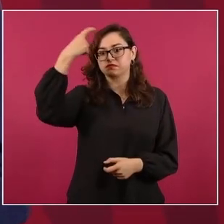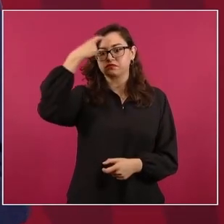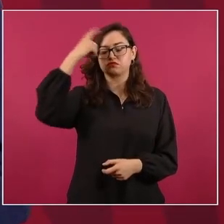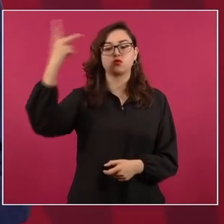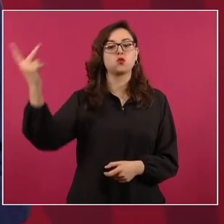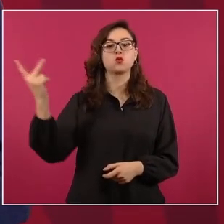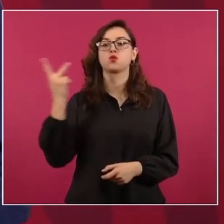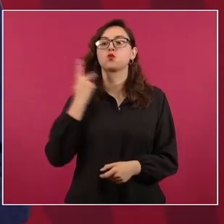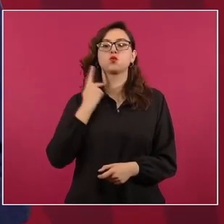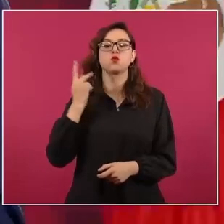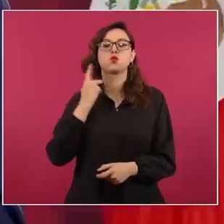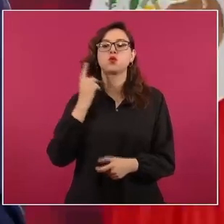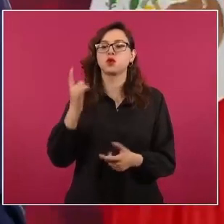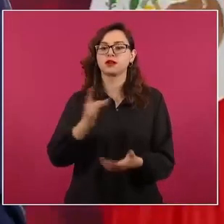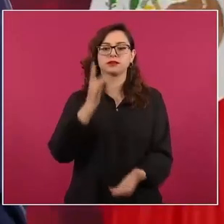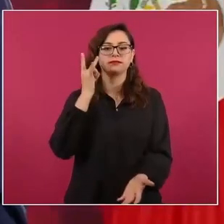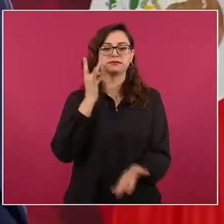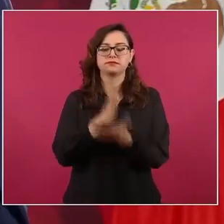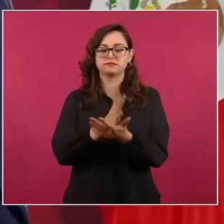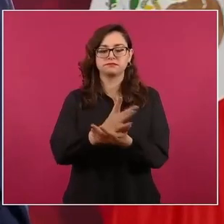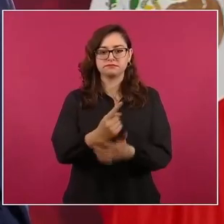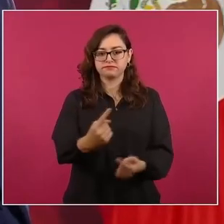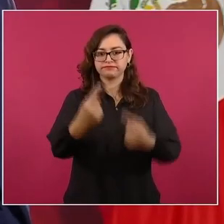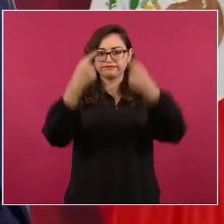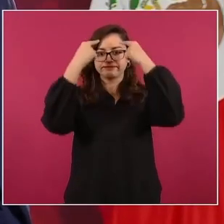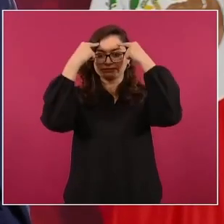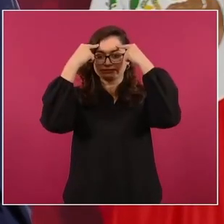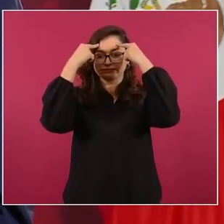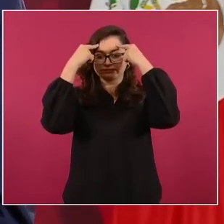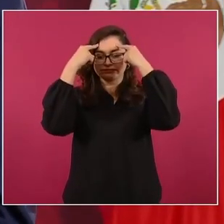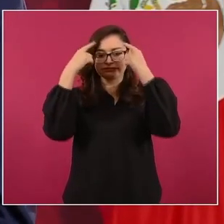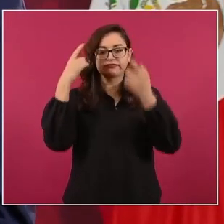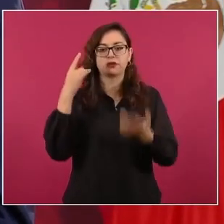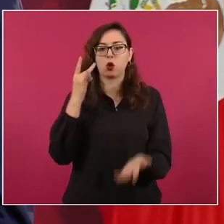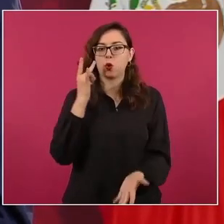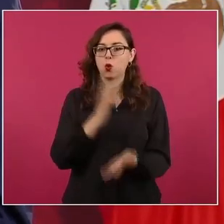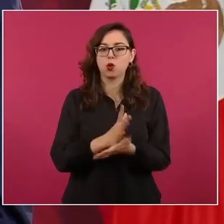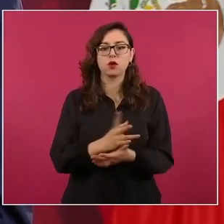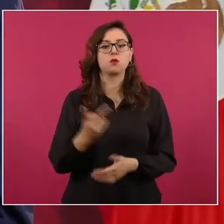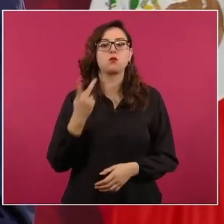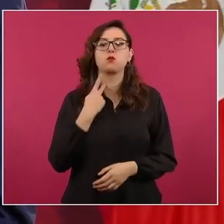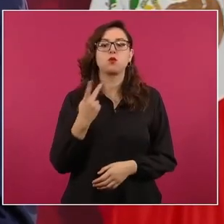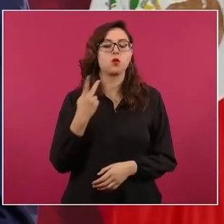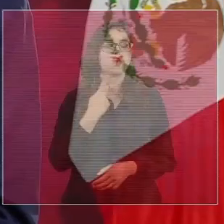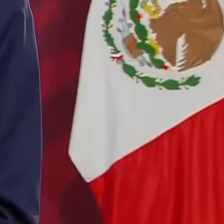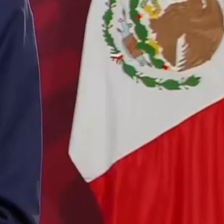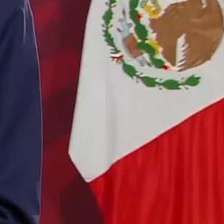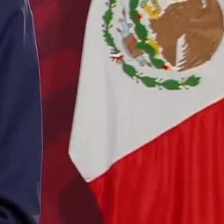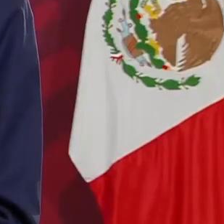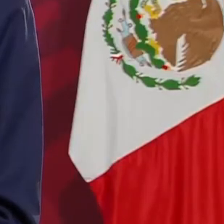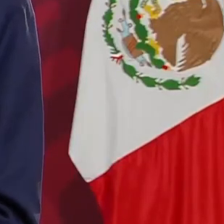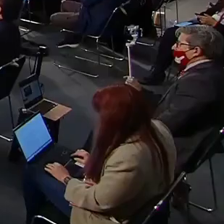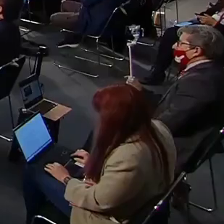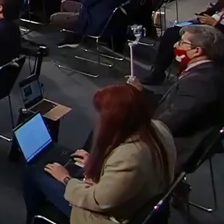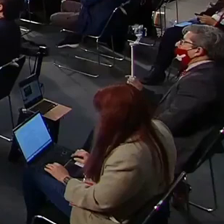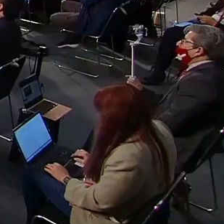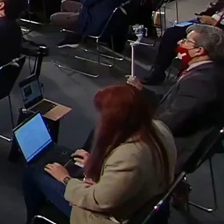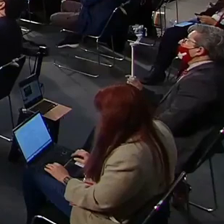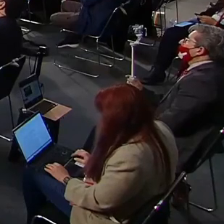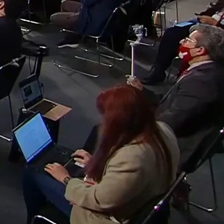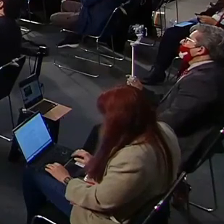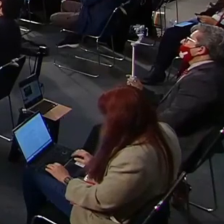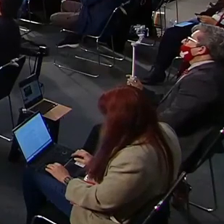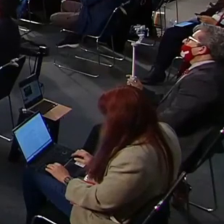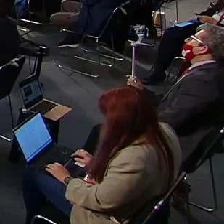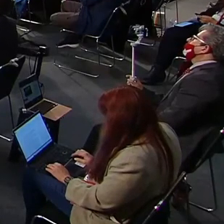tienen agravios